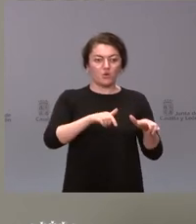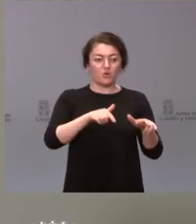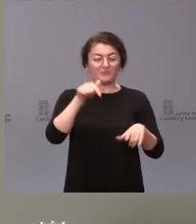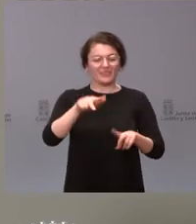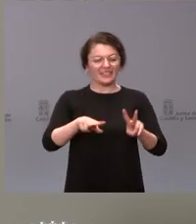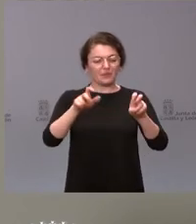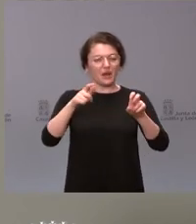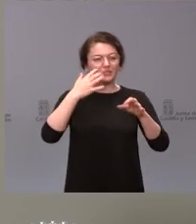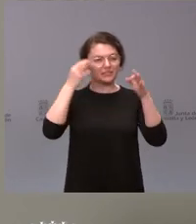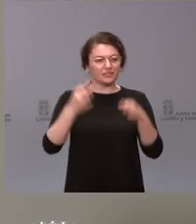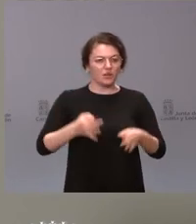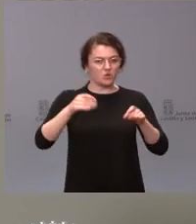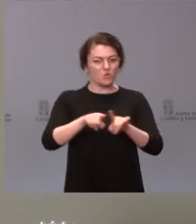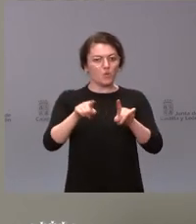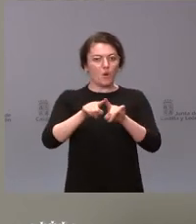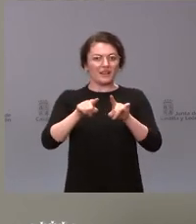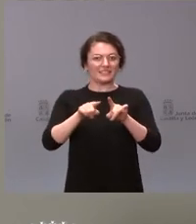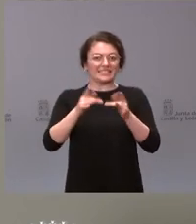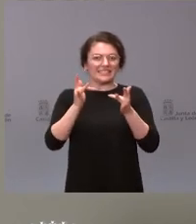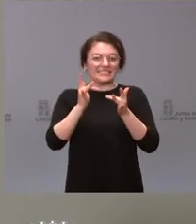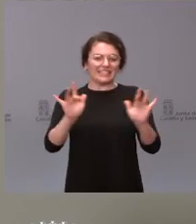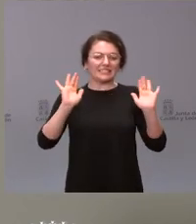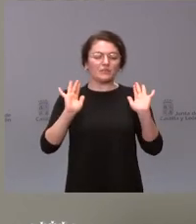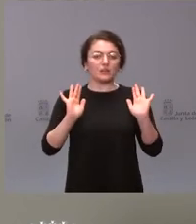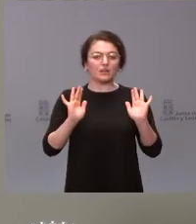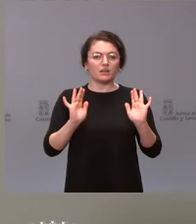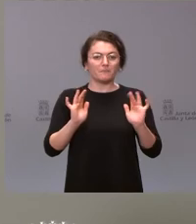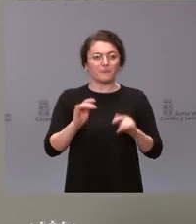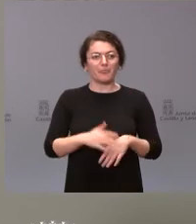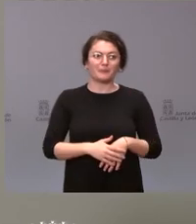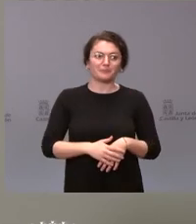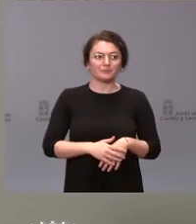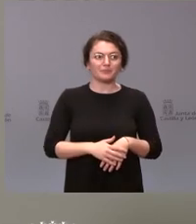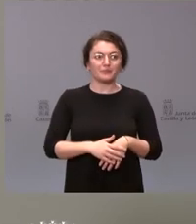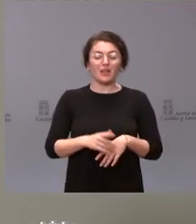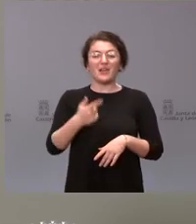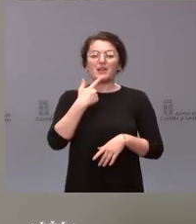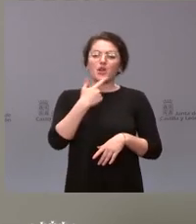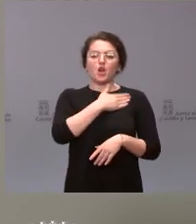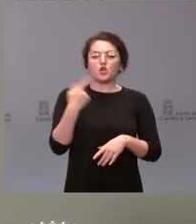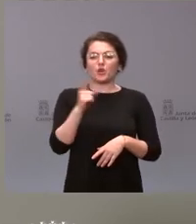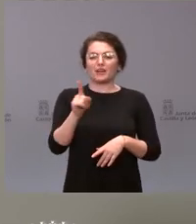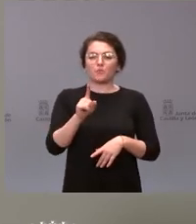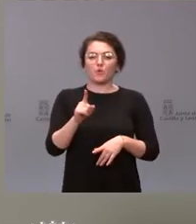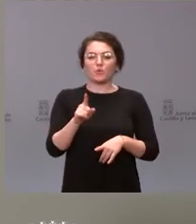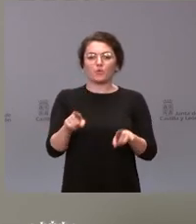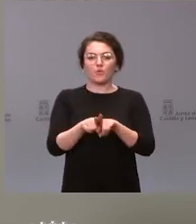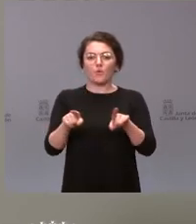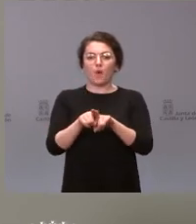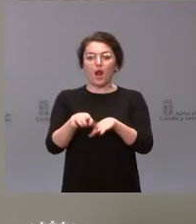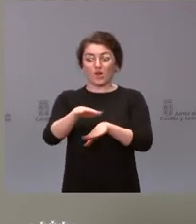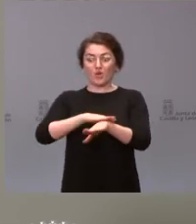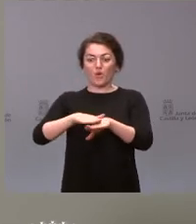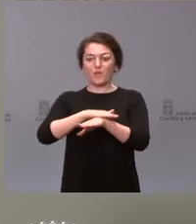no nos gustaría que en modo alguno pudiera ser utilizado por el gobierno para distraer la atención de otros temas que sí que están